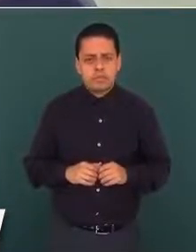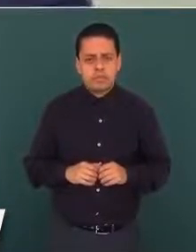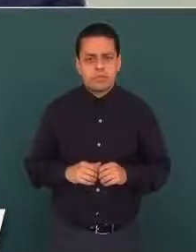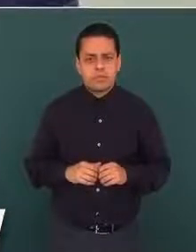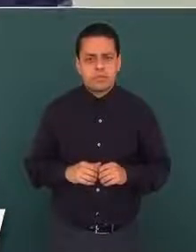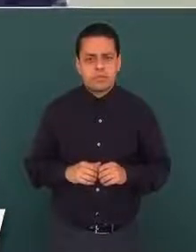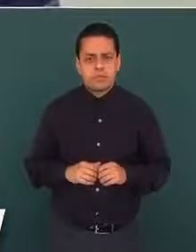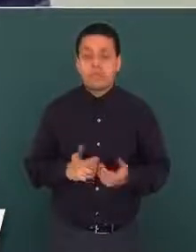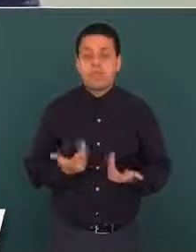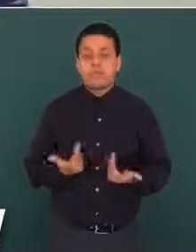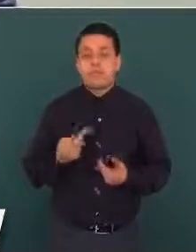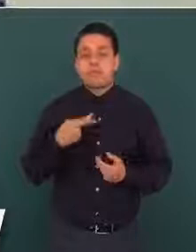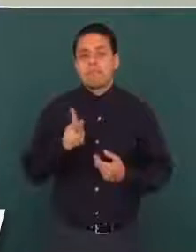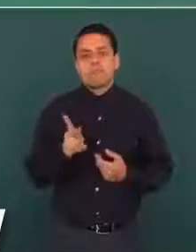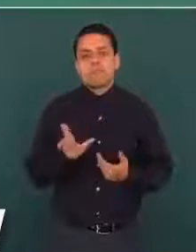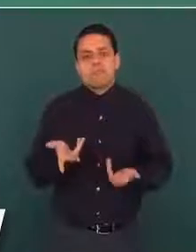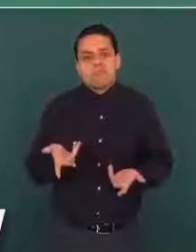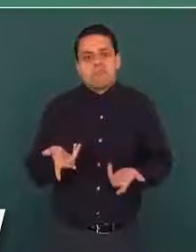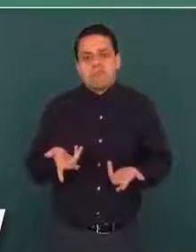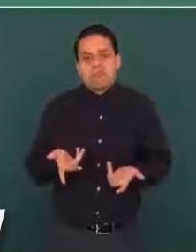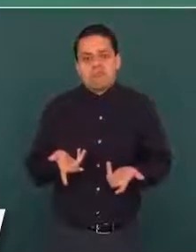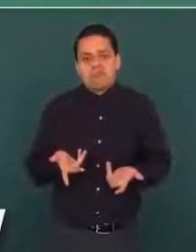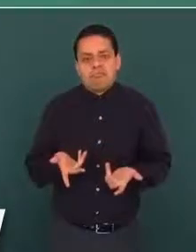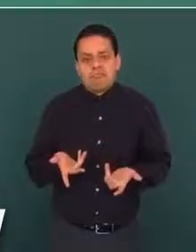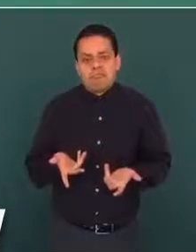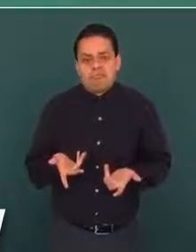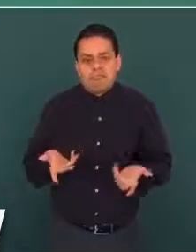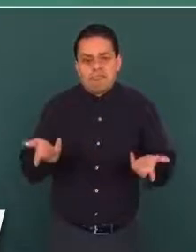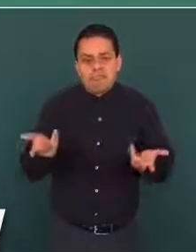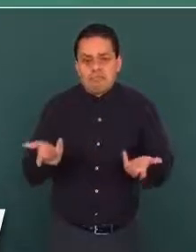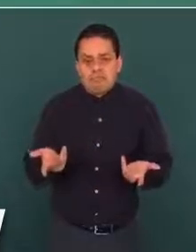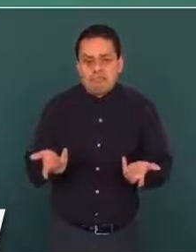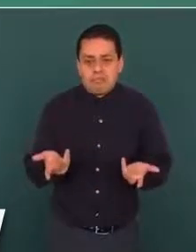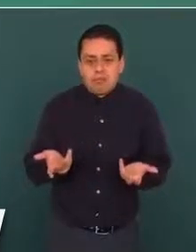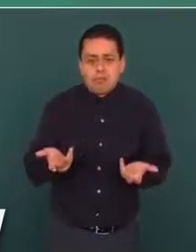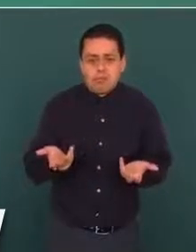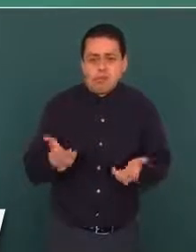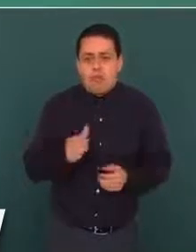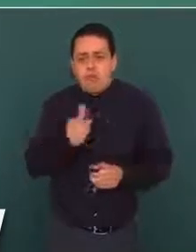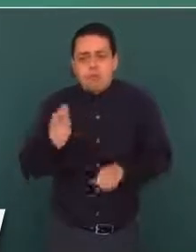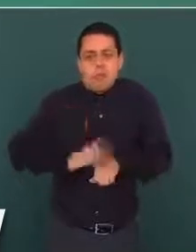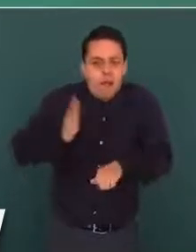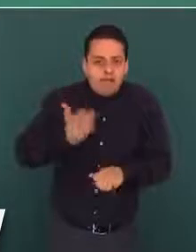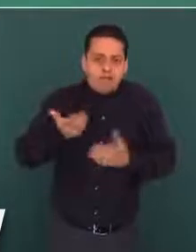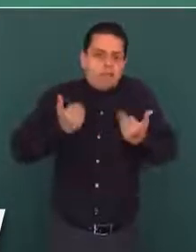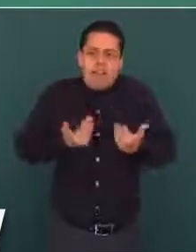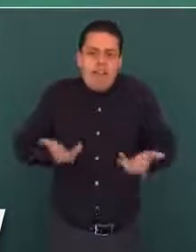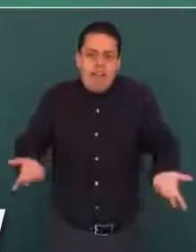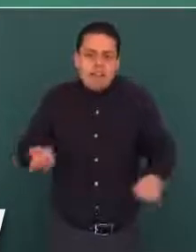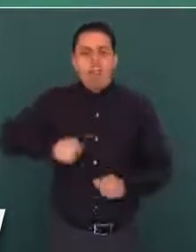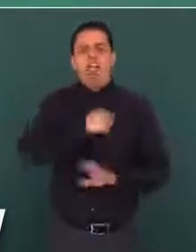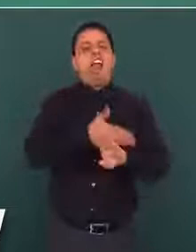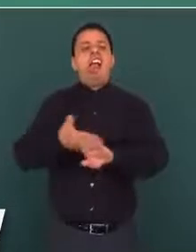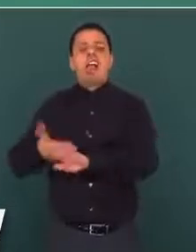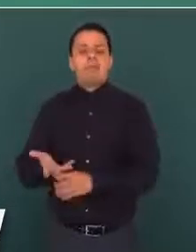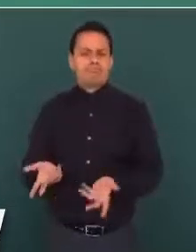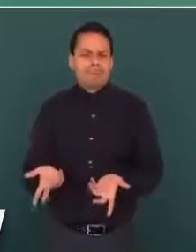Pero pues no hay más. Nosotros no estamos persiguiendo a nadie.